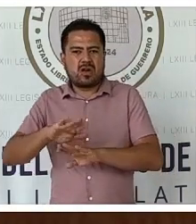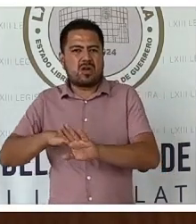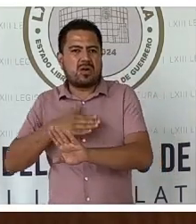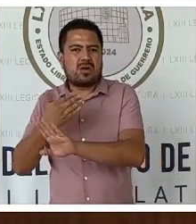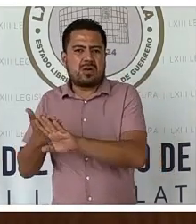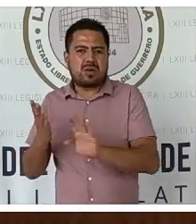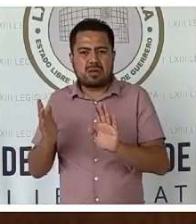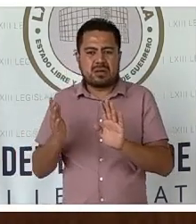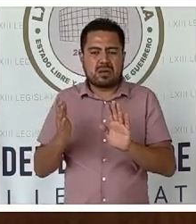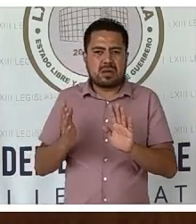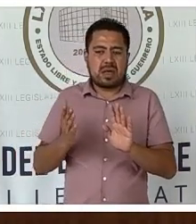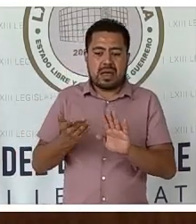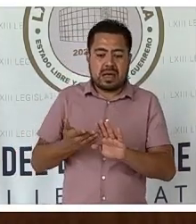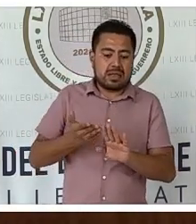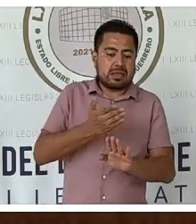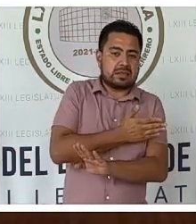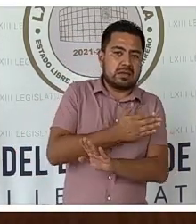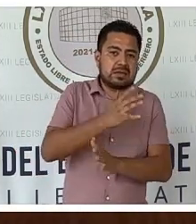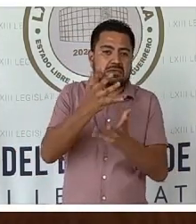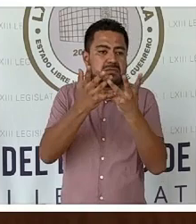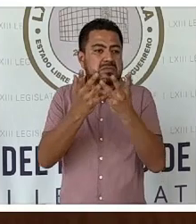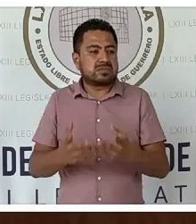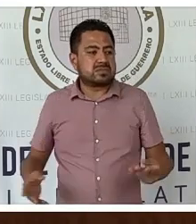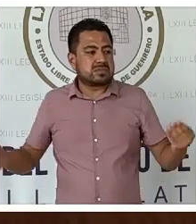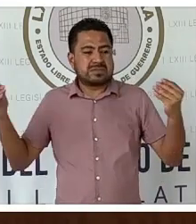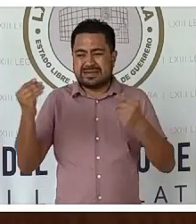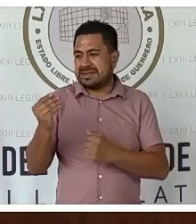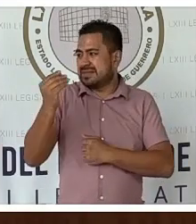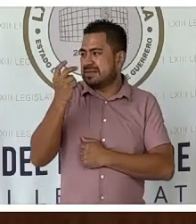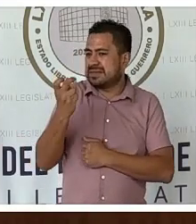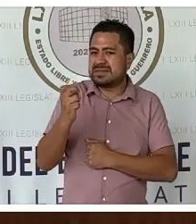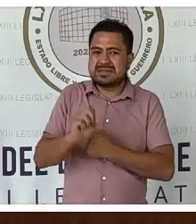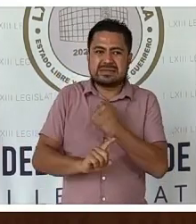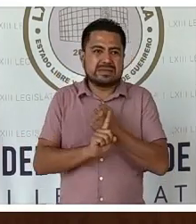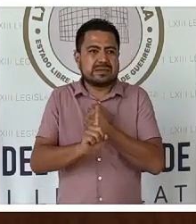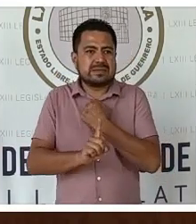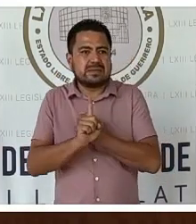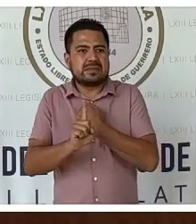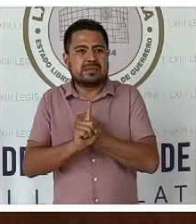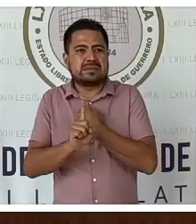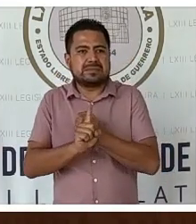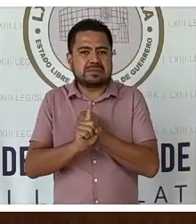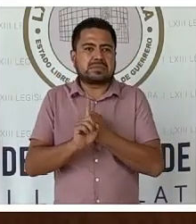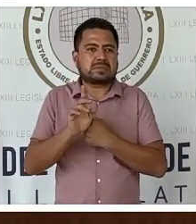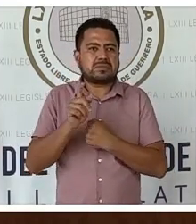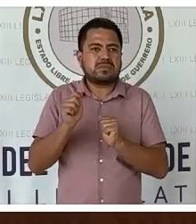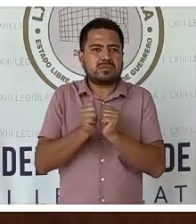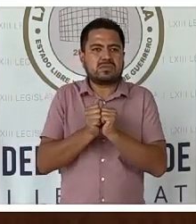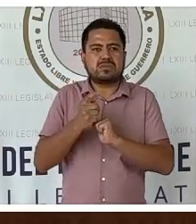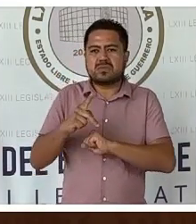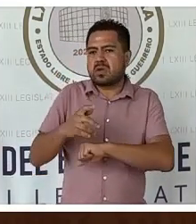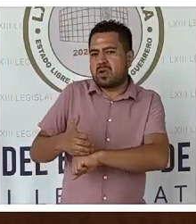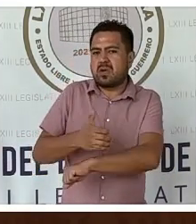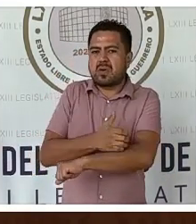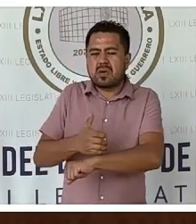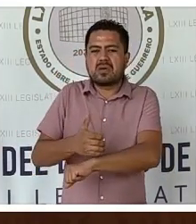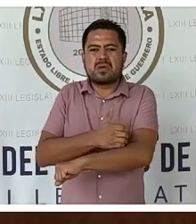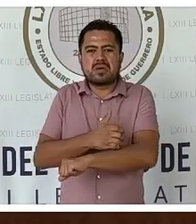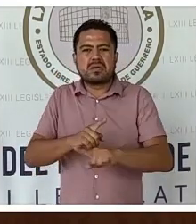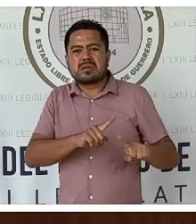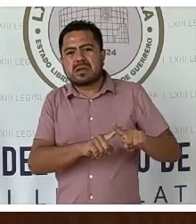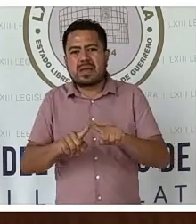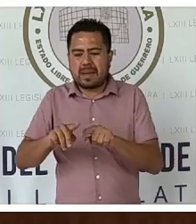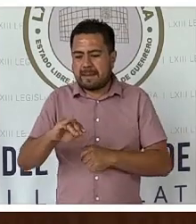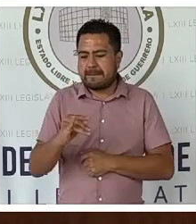Excelsior. Antes de consumarse esta crisis, Escher, con sus colaboradores como